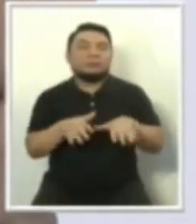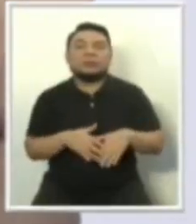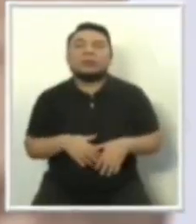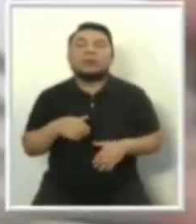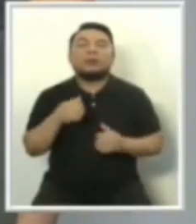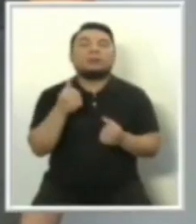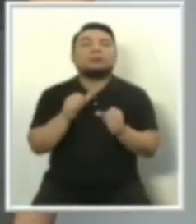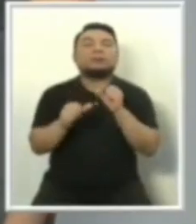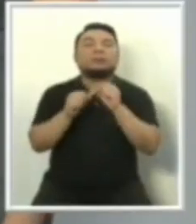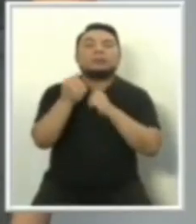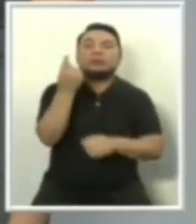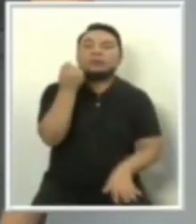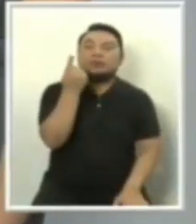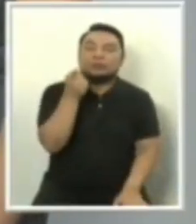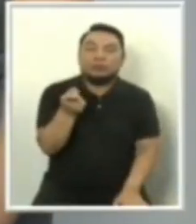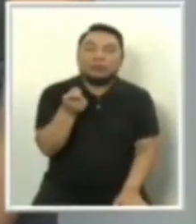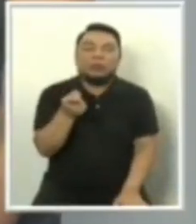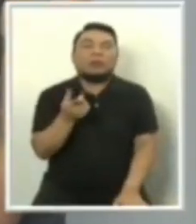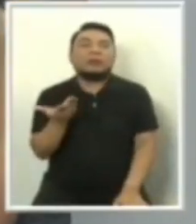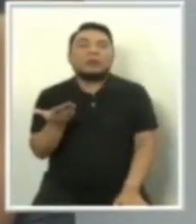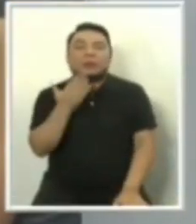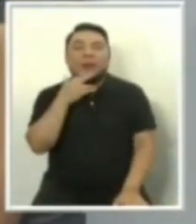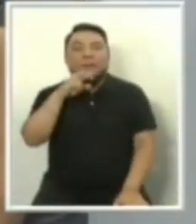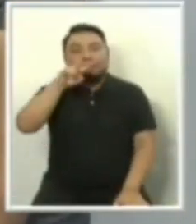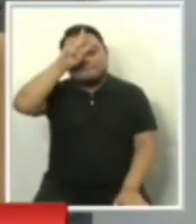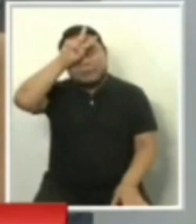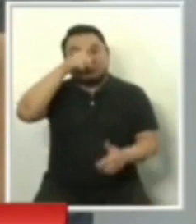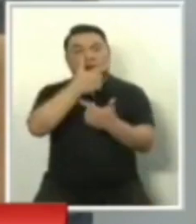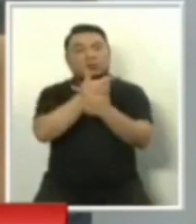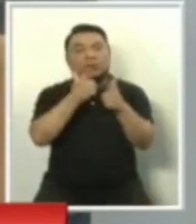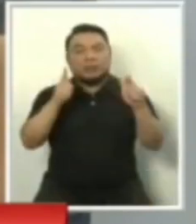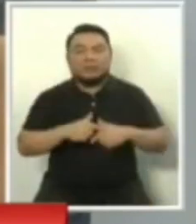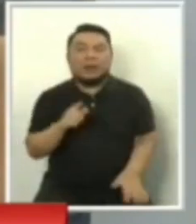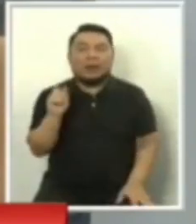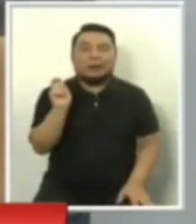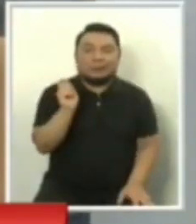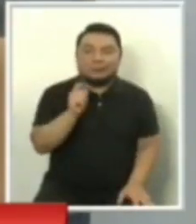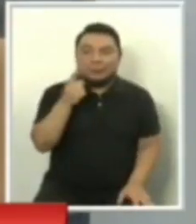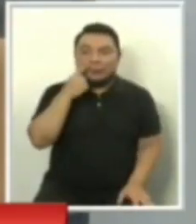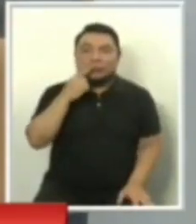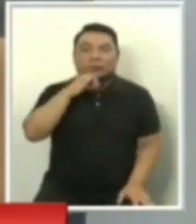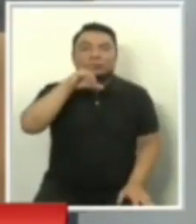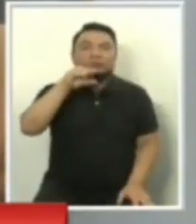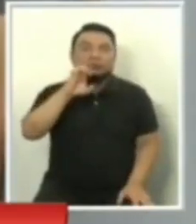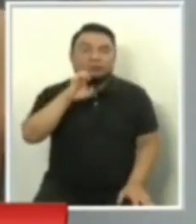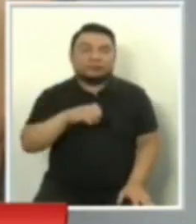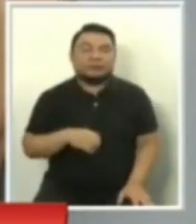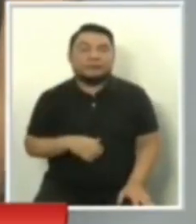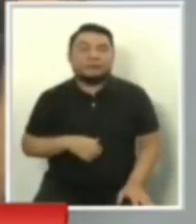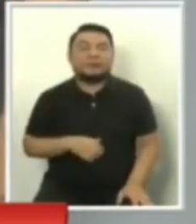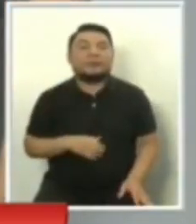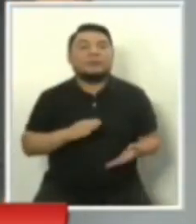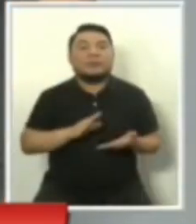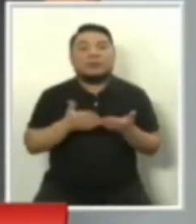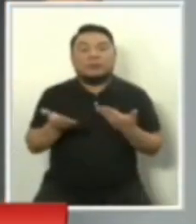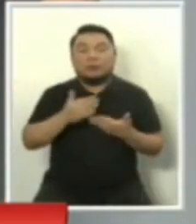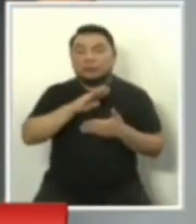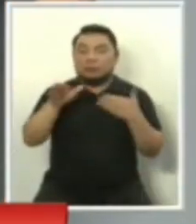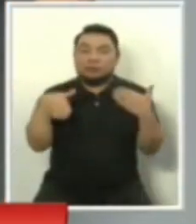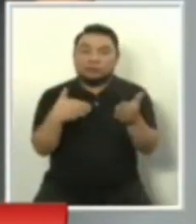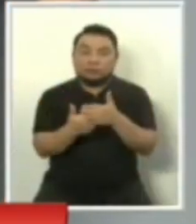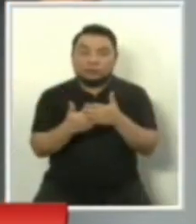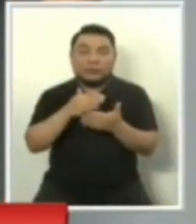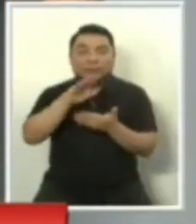11, Partido Político Nacional Perú Libre. Al medio de este bloque, todos los candidatos intervienen.